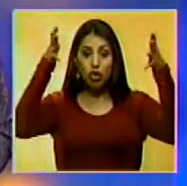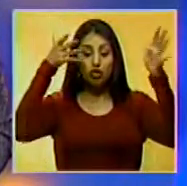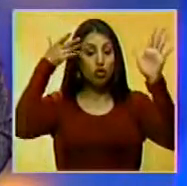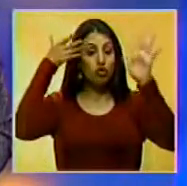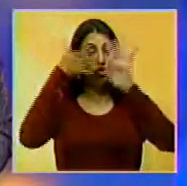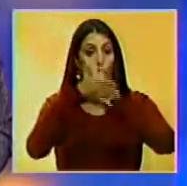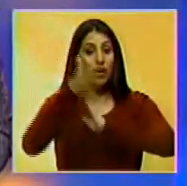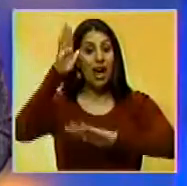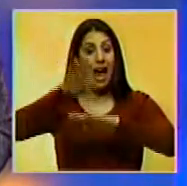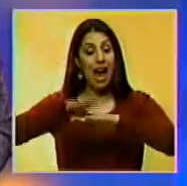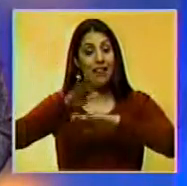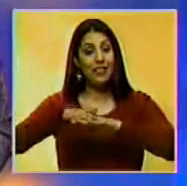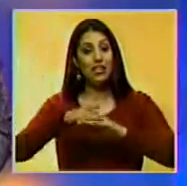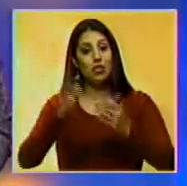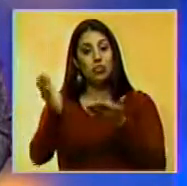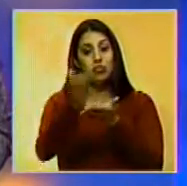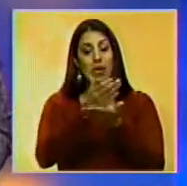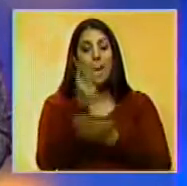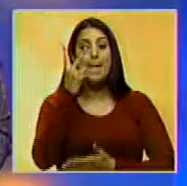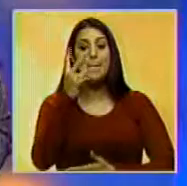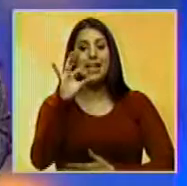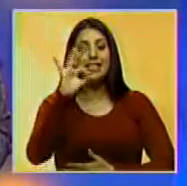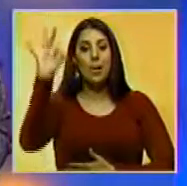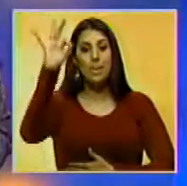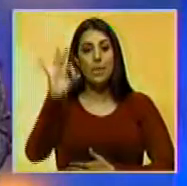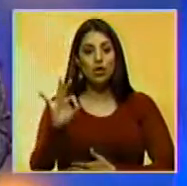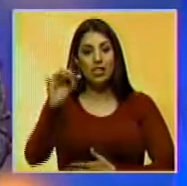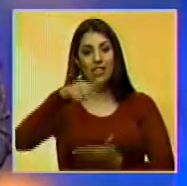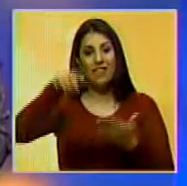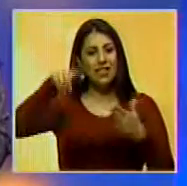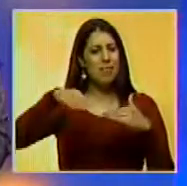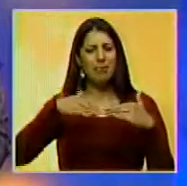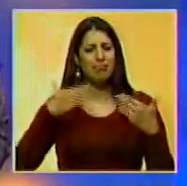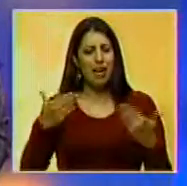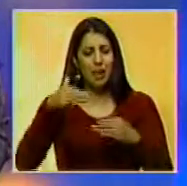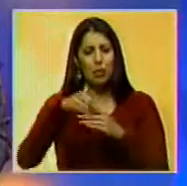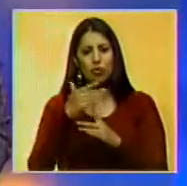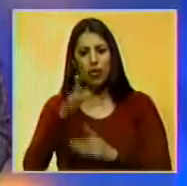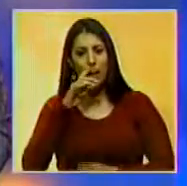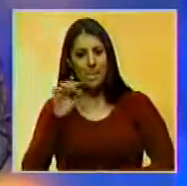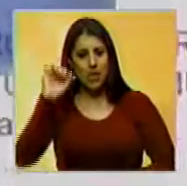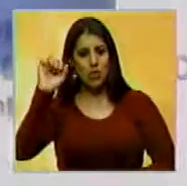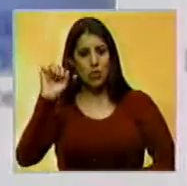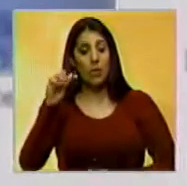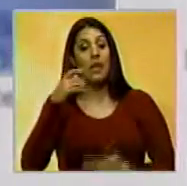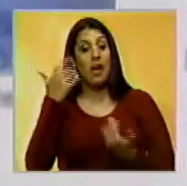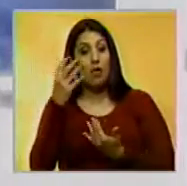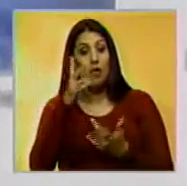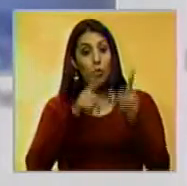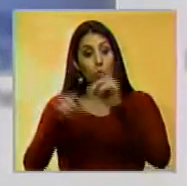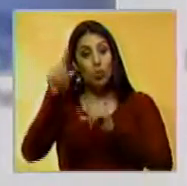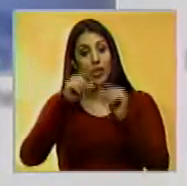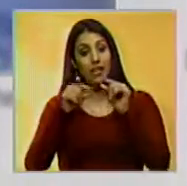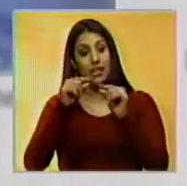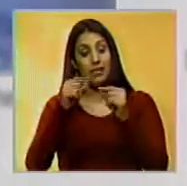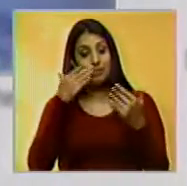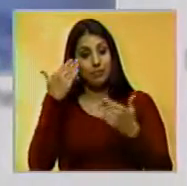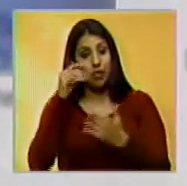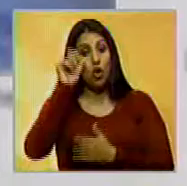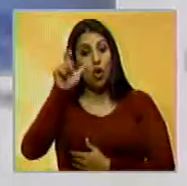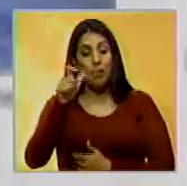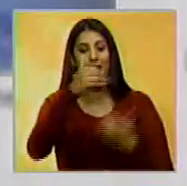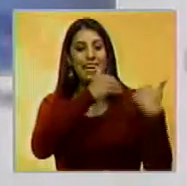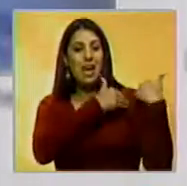sobre la solicitud de la recolección de 20% de firmas para el referendo revocatorio. A través de su cuenta en Twitter, Juan Carlos